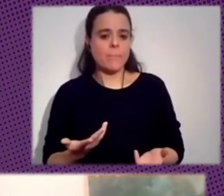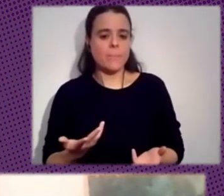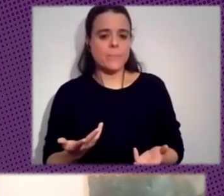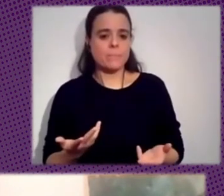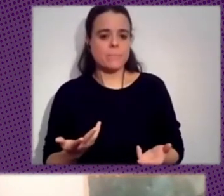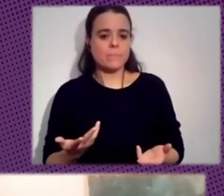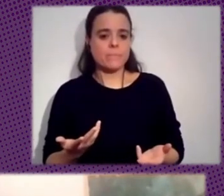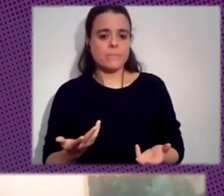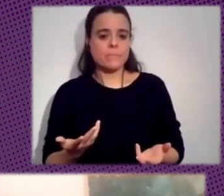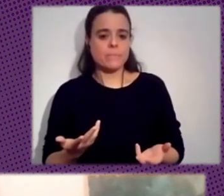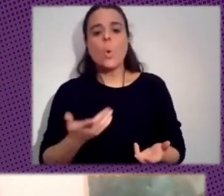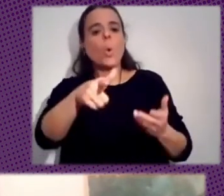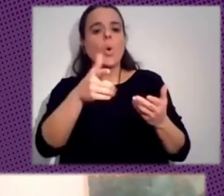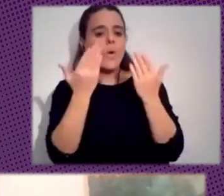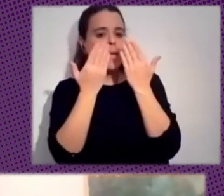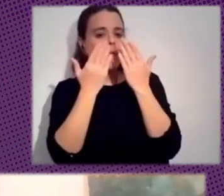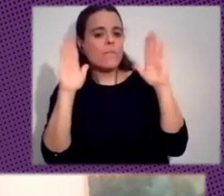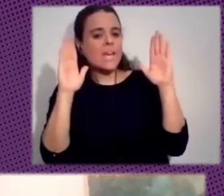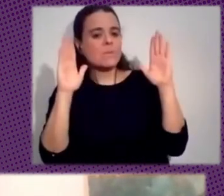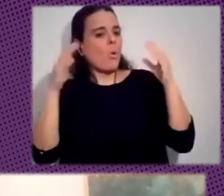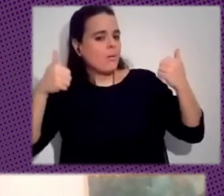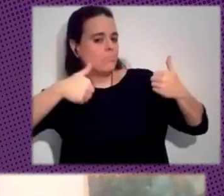Deja Facebook Y Buena Suerte